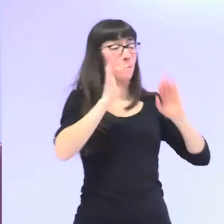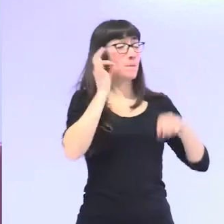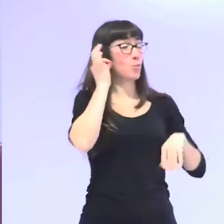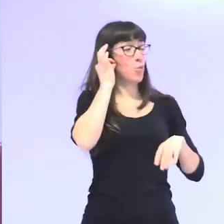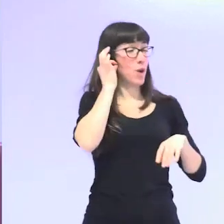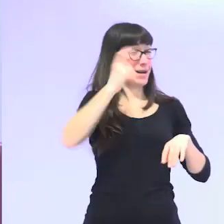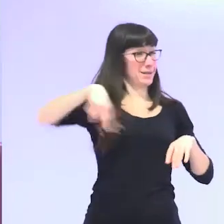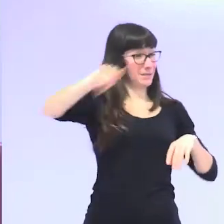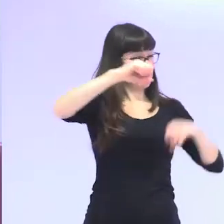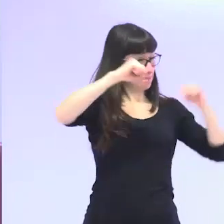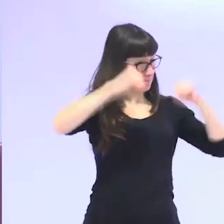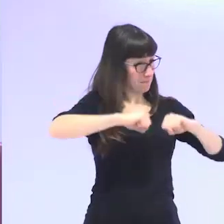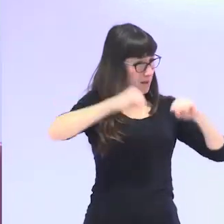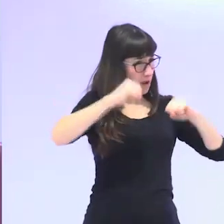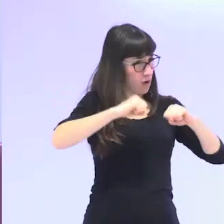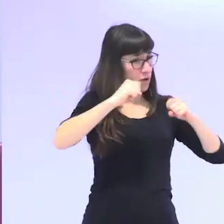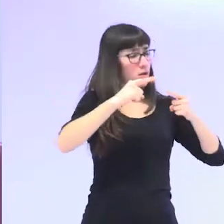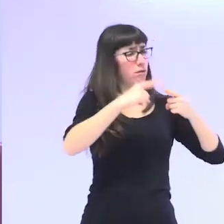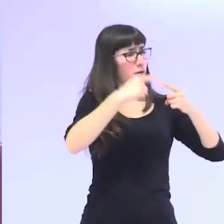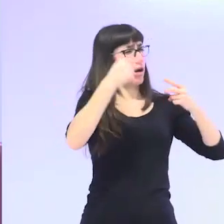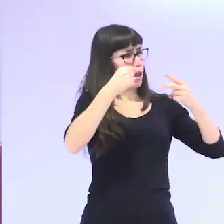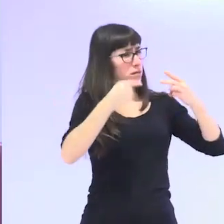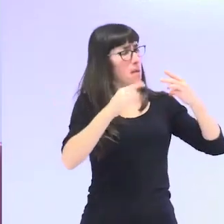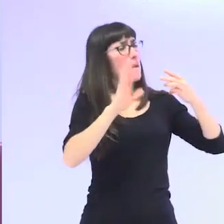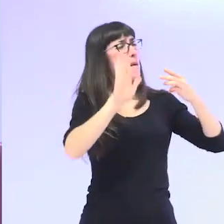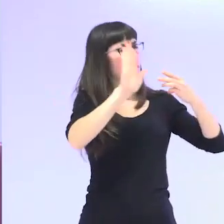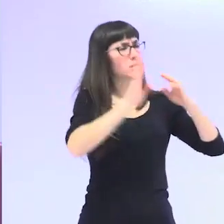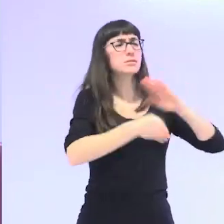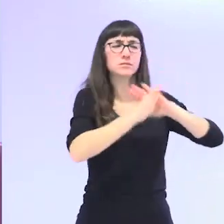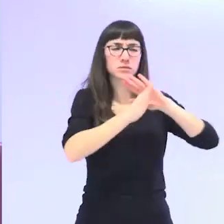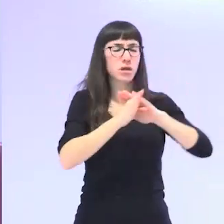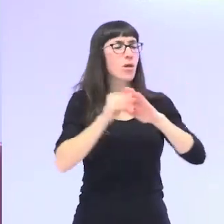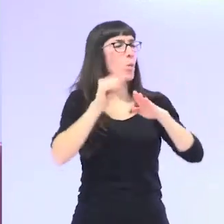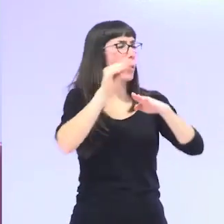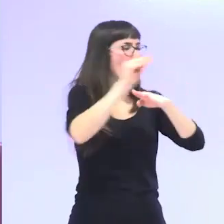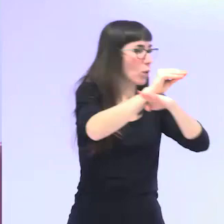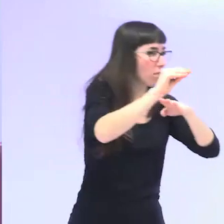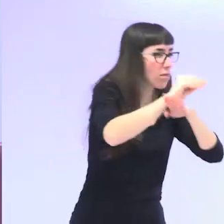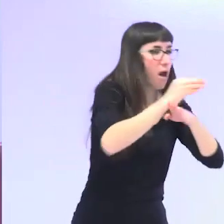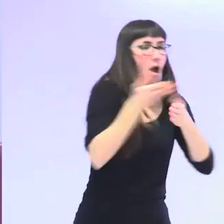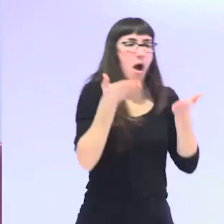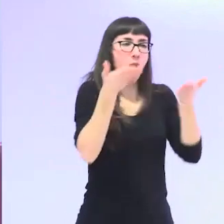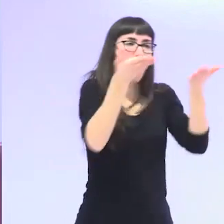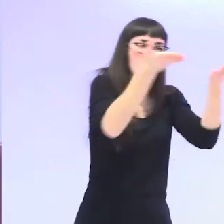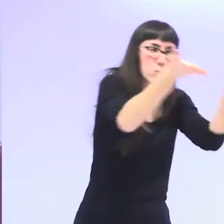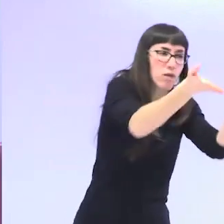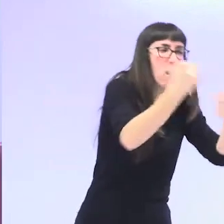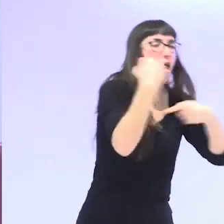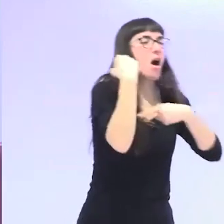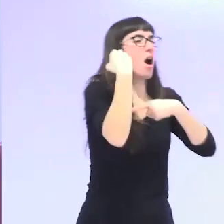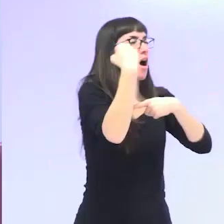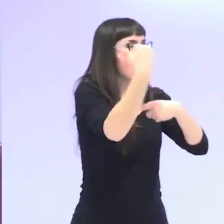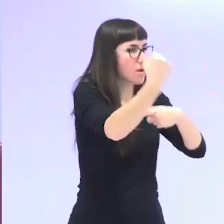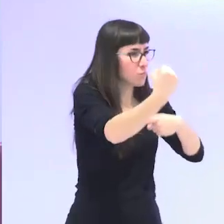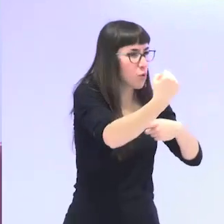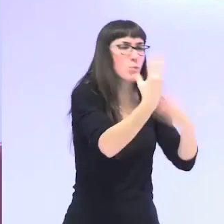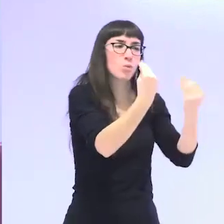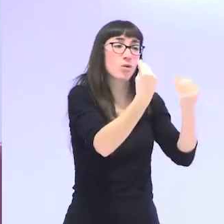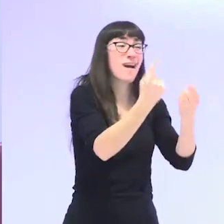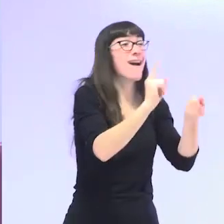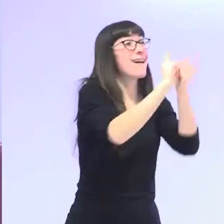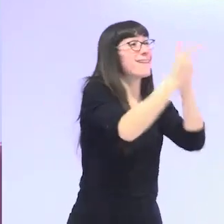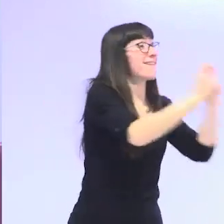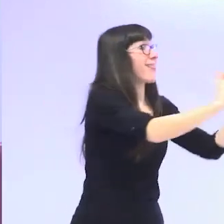mayores siguen aportando muchos más cuidados y apoyos a su familia de los que reciben